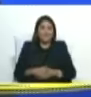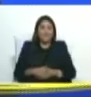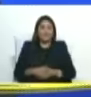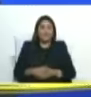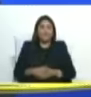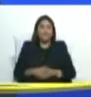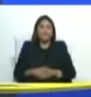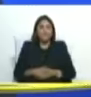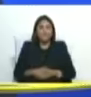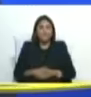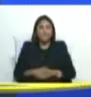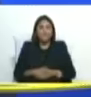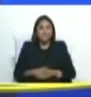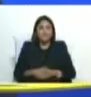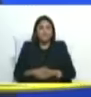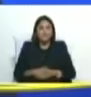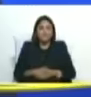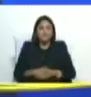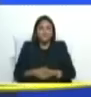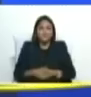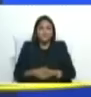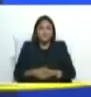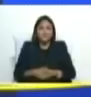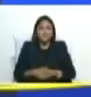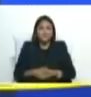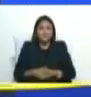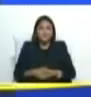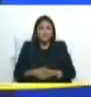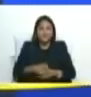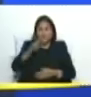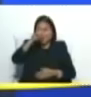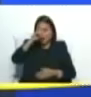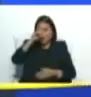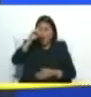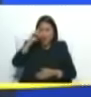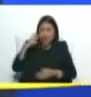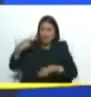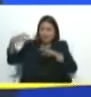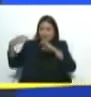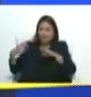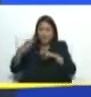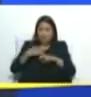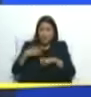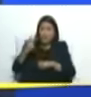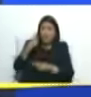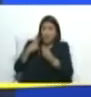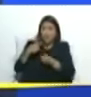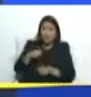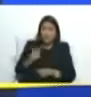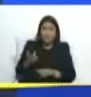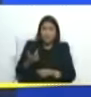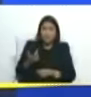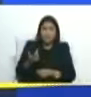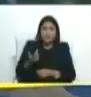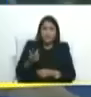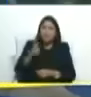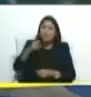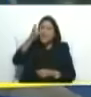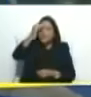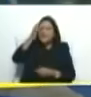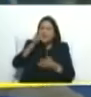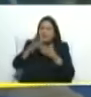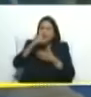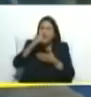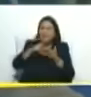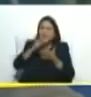si ahorita hiciéramos un podcast y Diosdado en el podcast me preguntara ¿qué elección principal saca